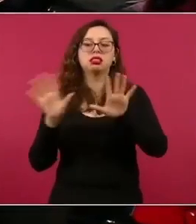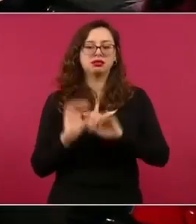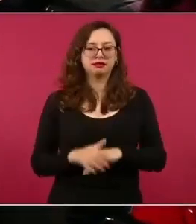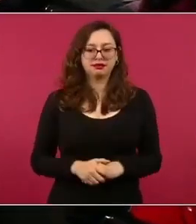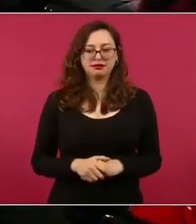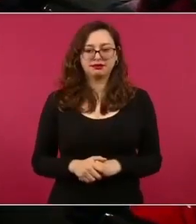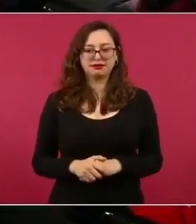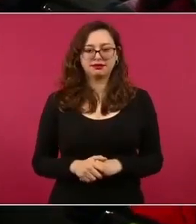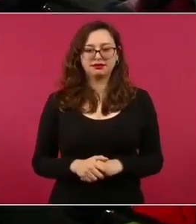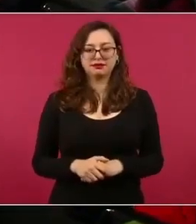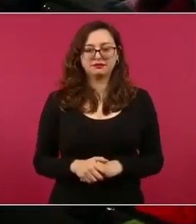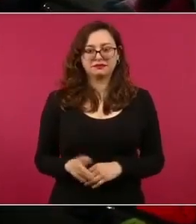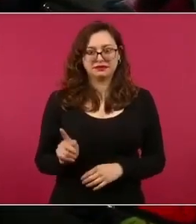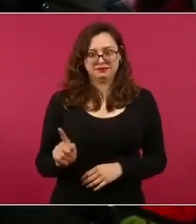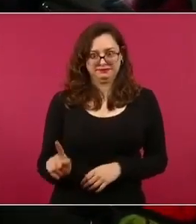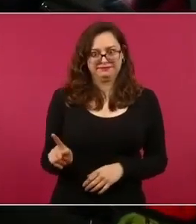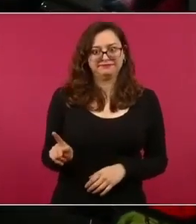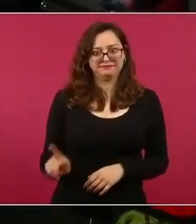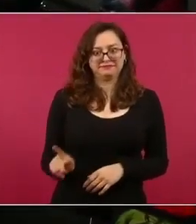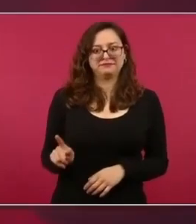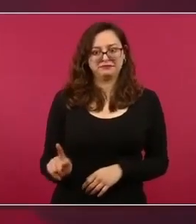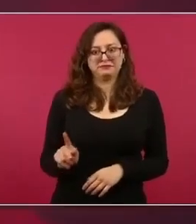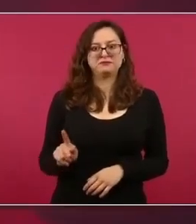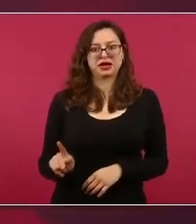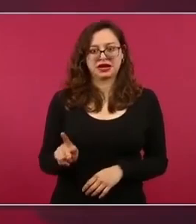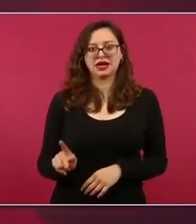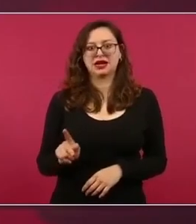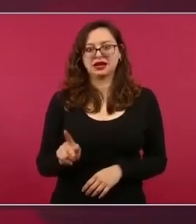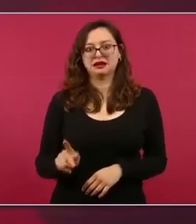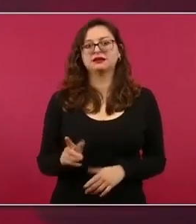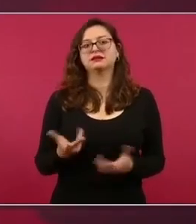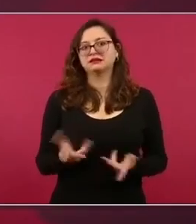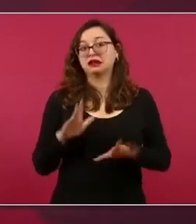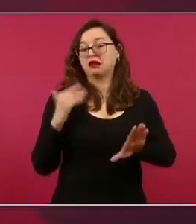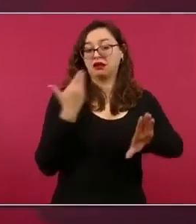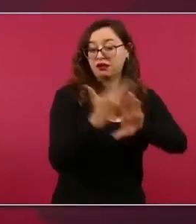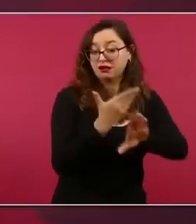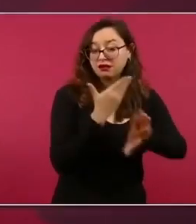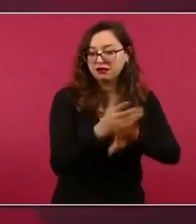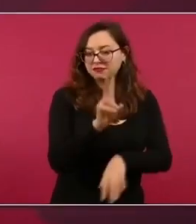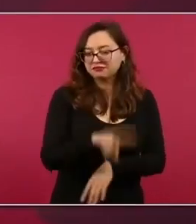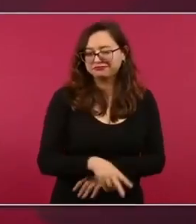para seguir engañando, simulando de que